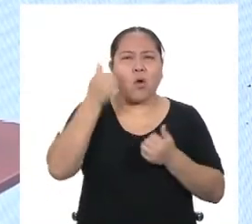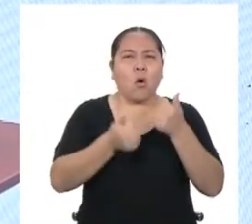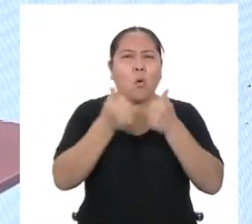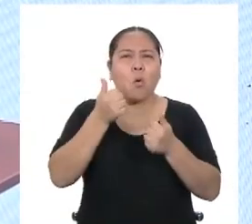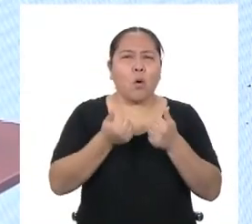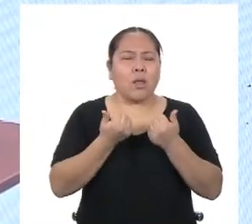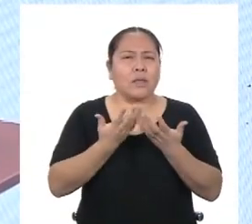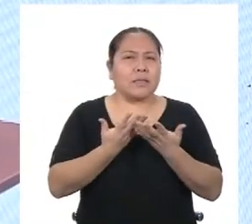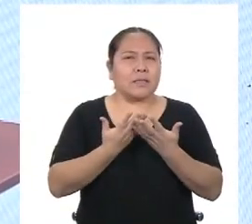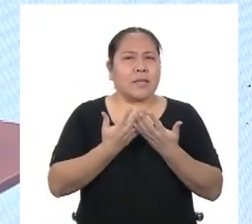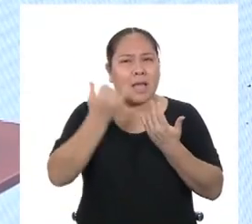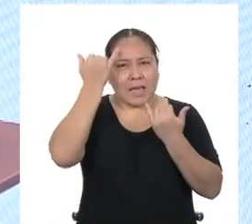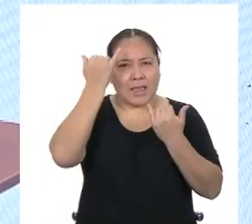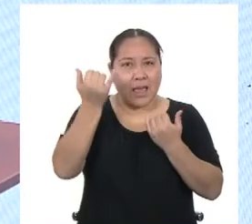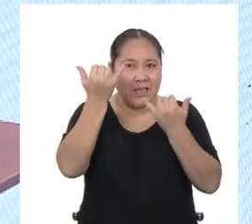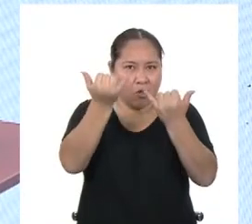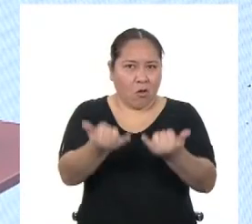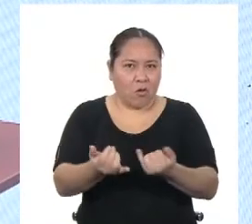conclusión de hoy?